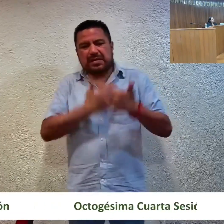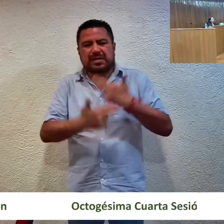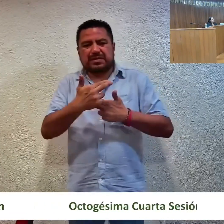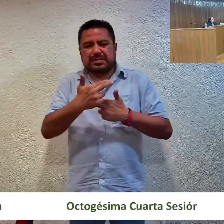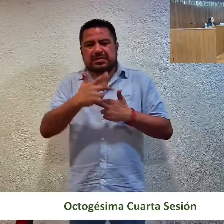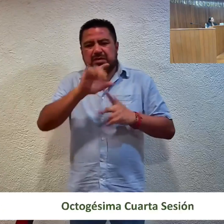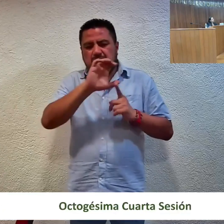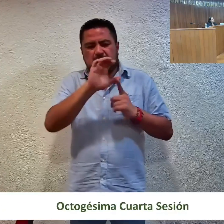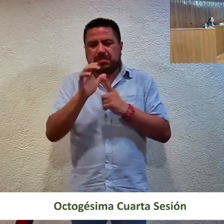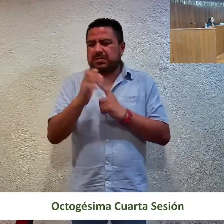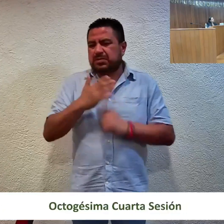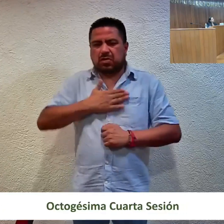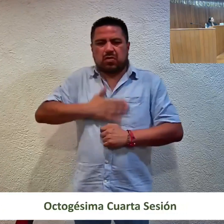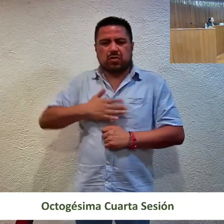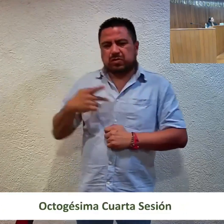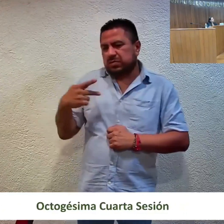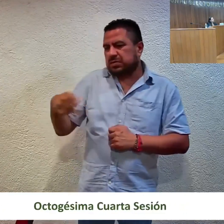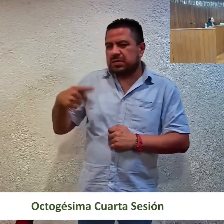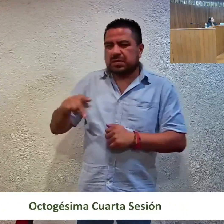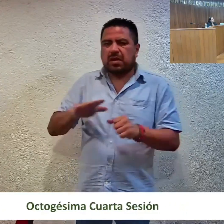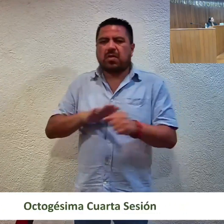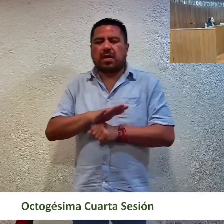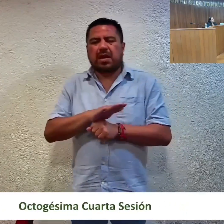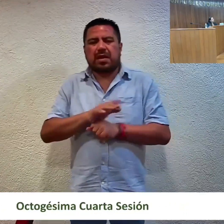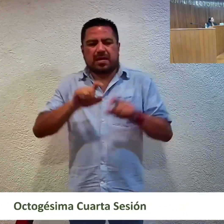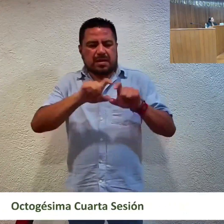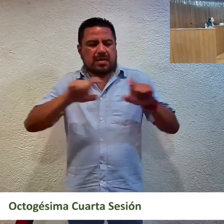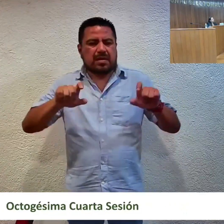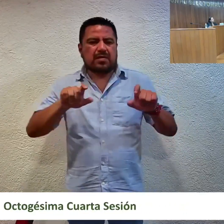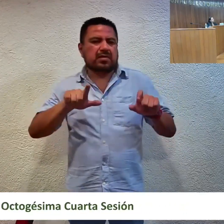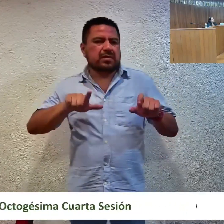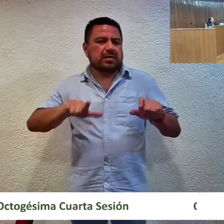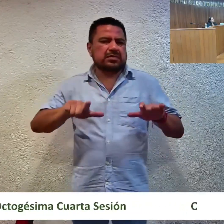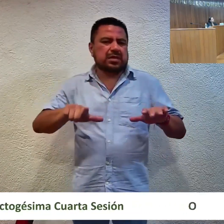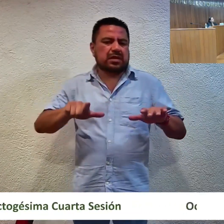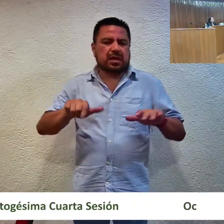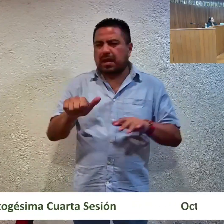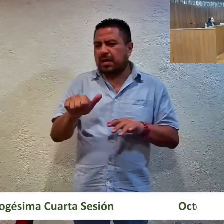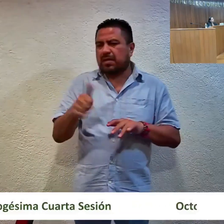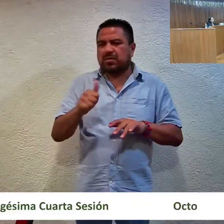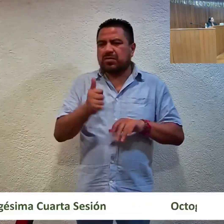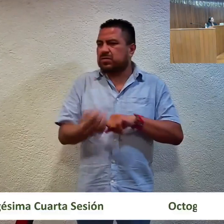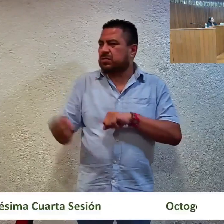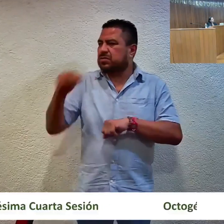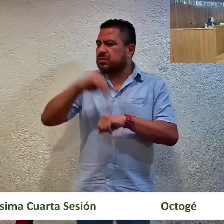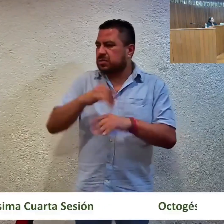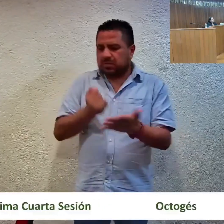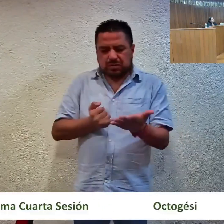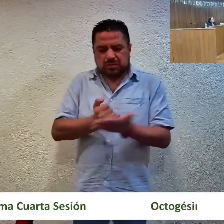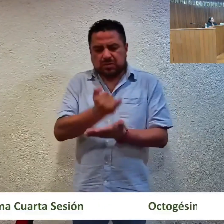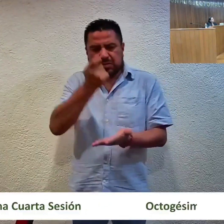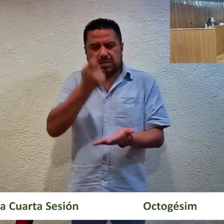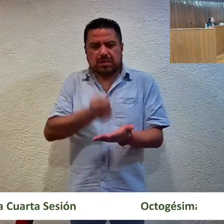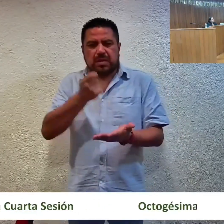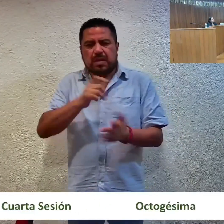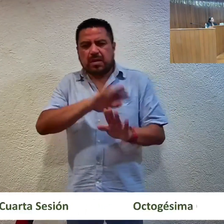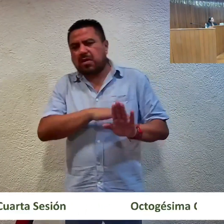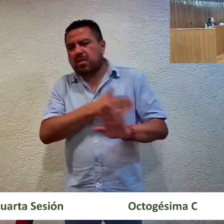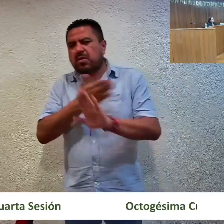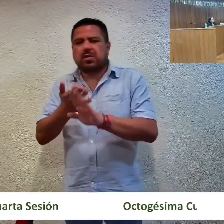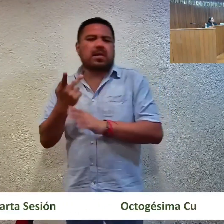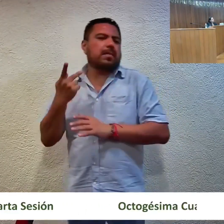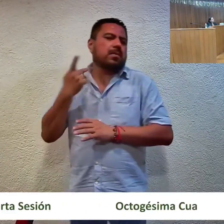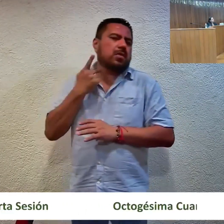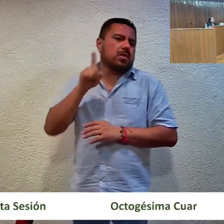por la Comisión de Justicia mediante proveído de 17 de agosto, dictado en el procedimiento en materia de violencia política